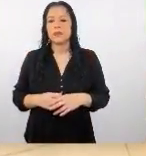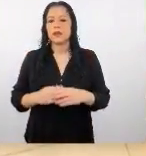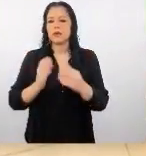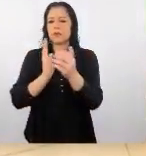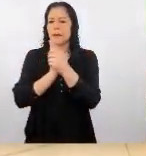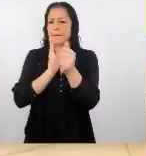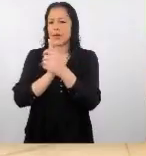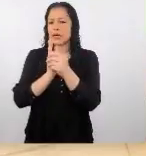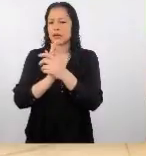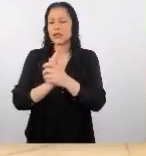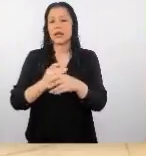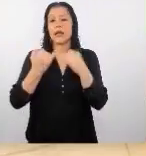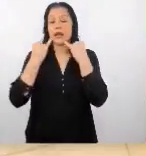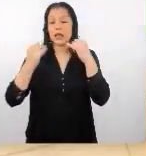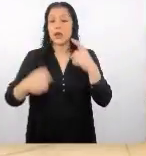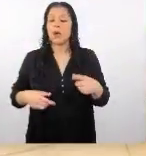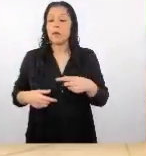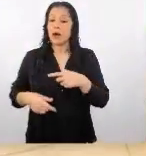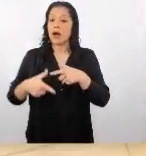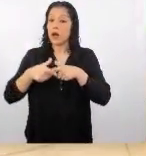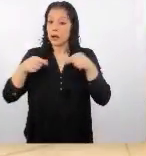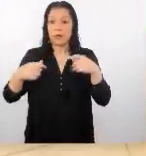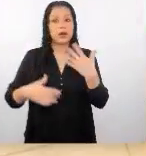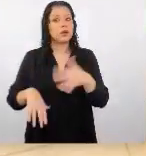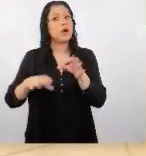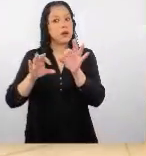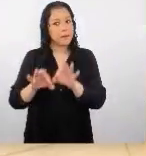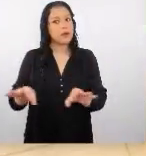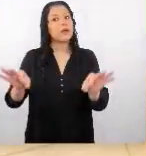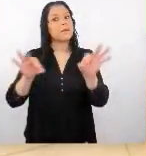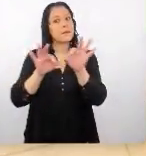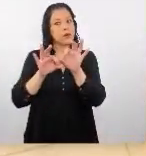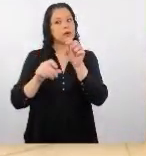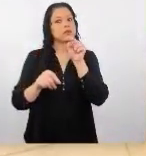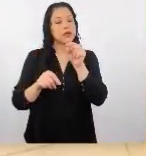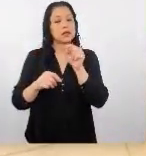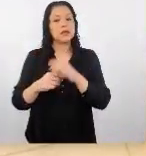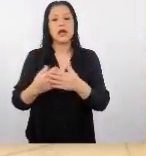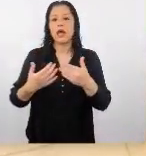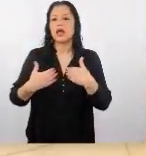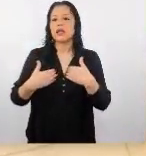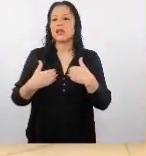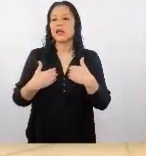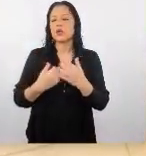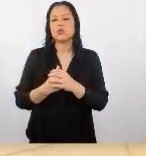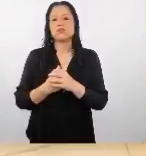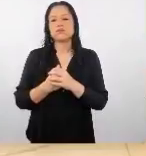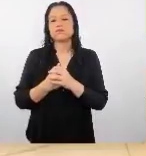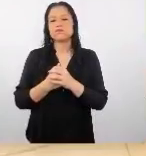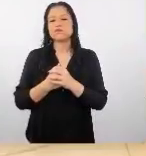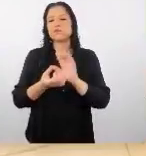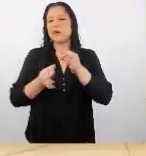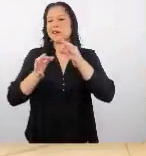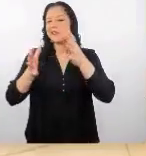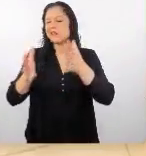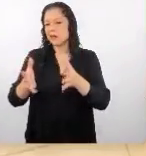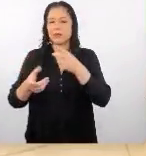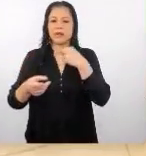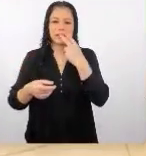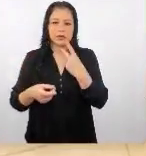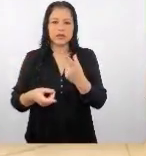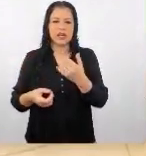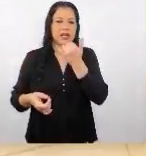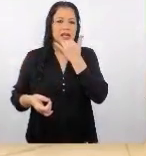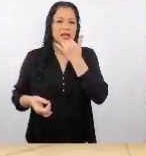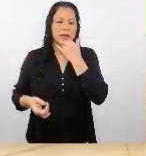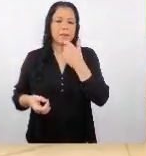idioma japonés también es muy importante el defecto contar con un traductor ¿qué pasa con Japón? Japón tiene